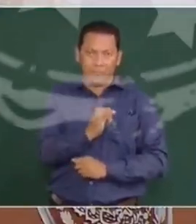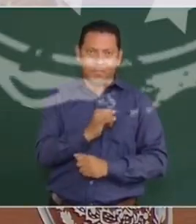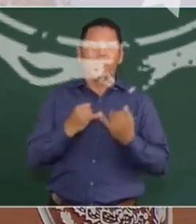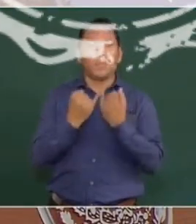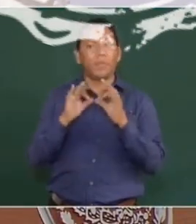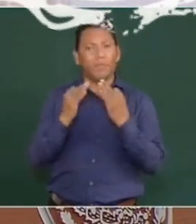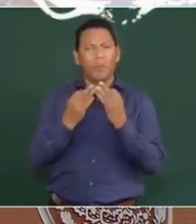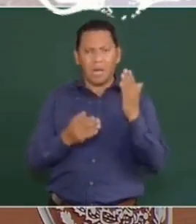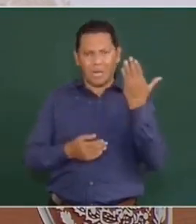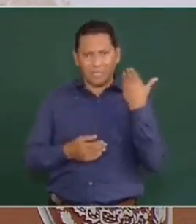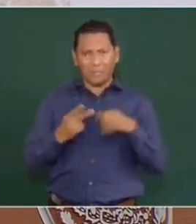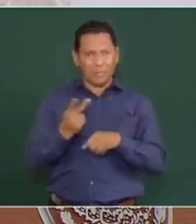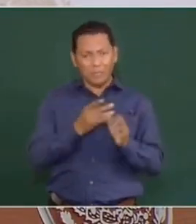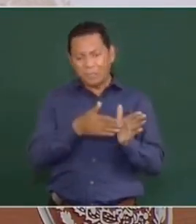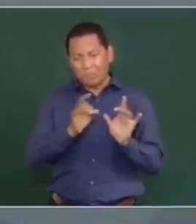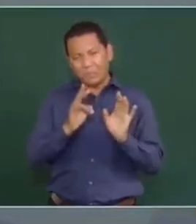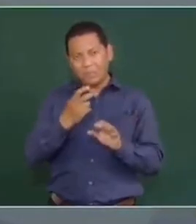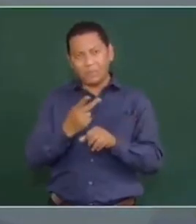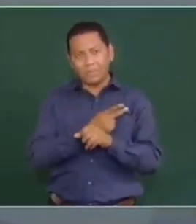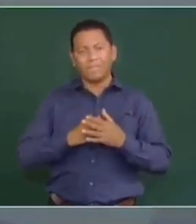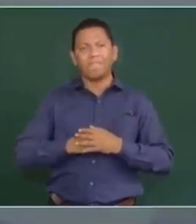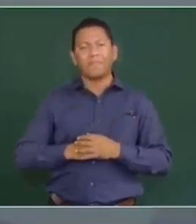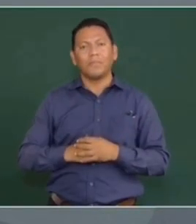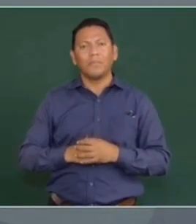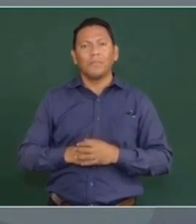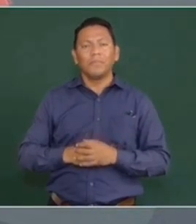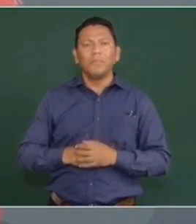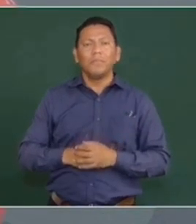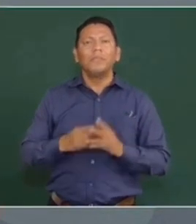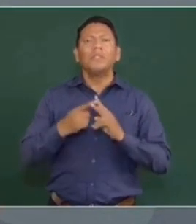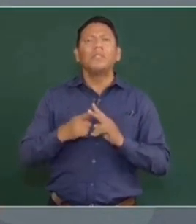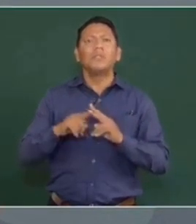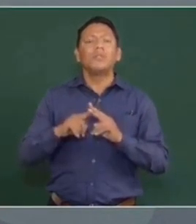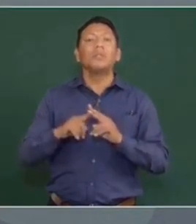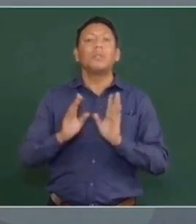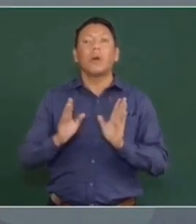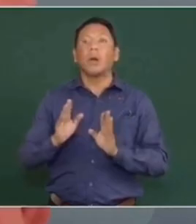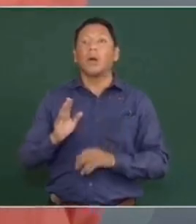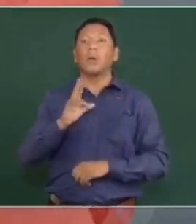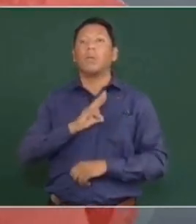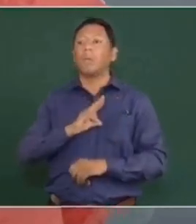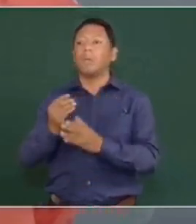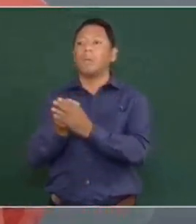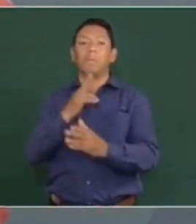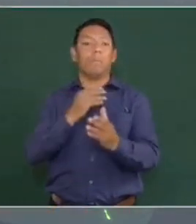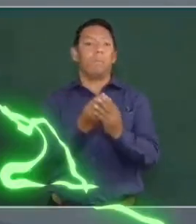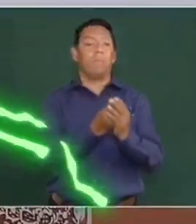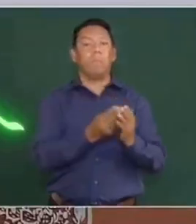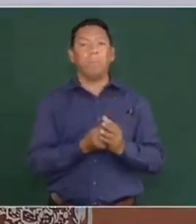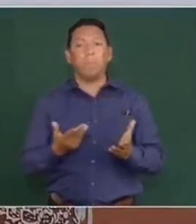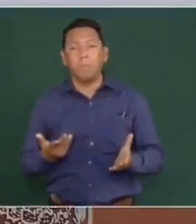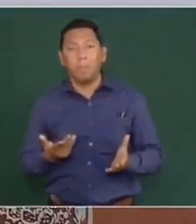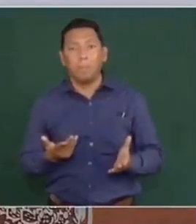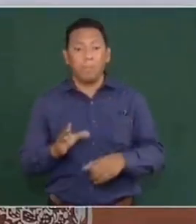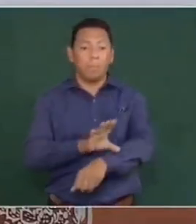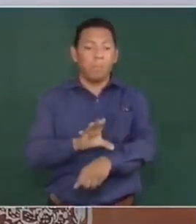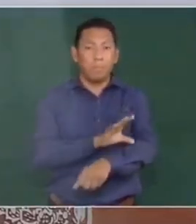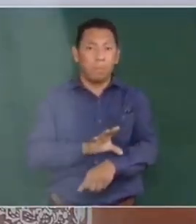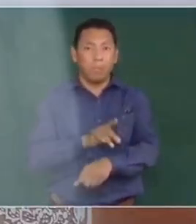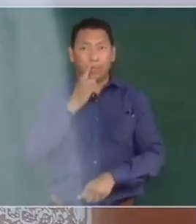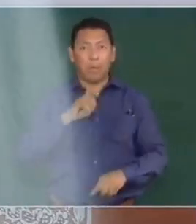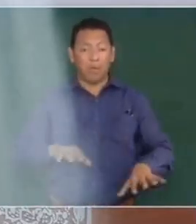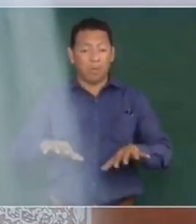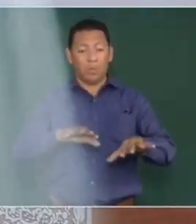En ese entonces, empezó la privatización de la industria eléctrica y mantenían las presas llenas,